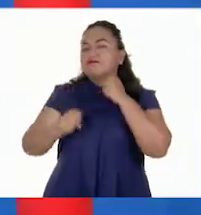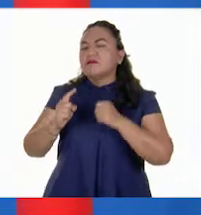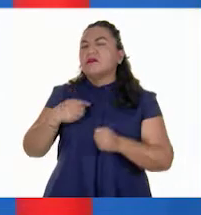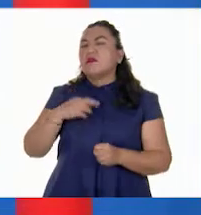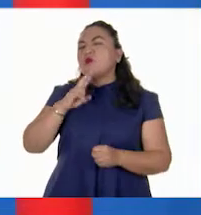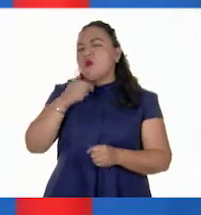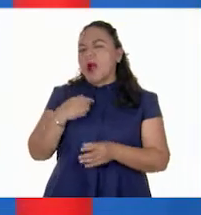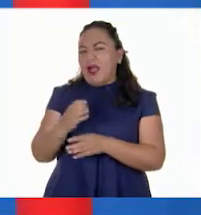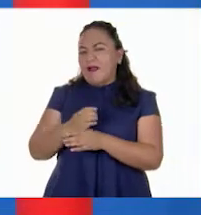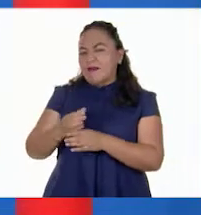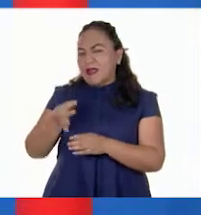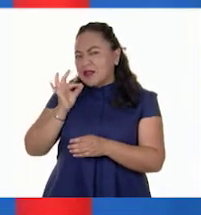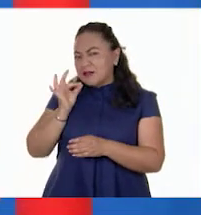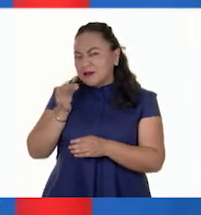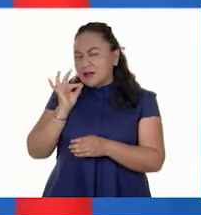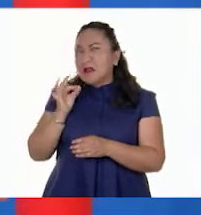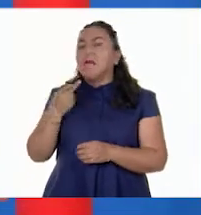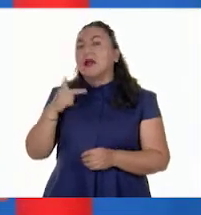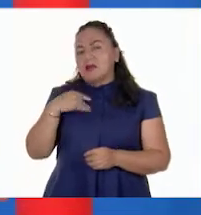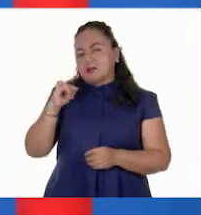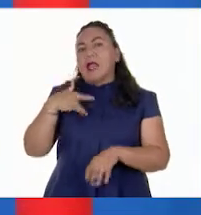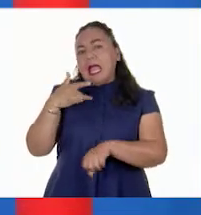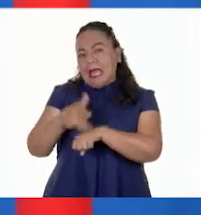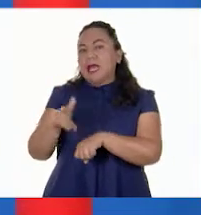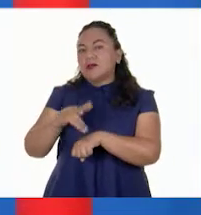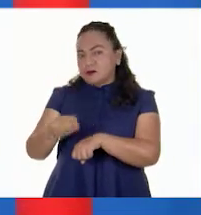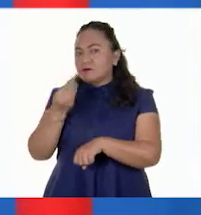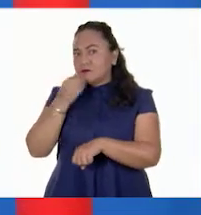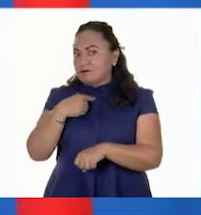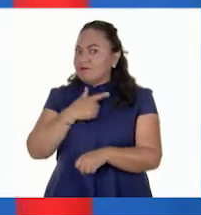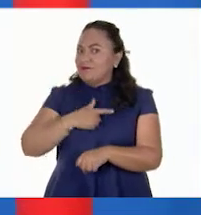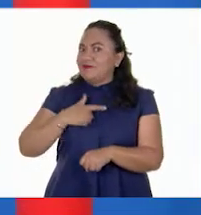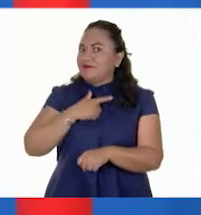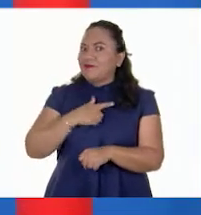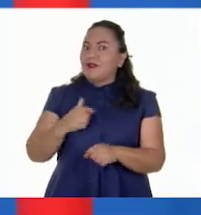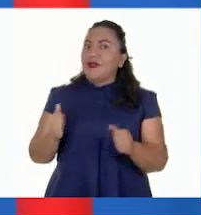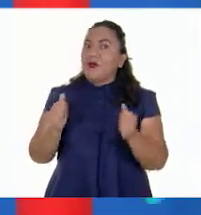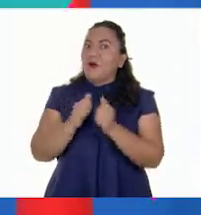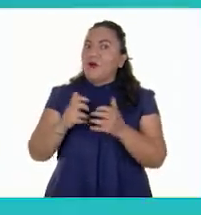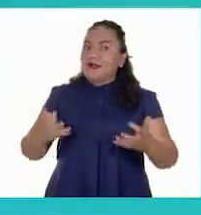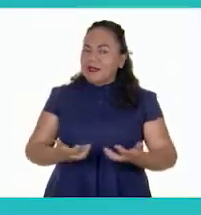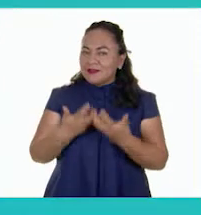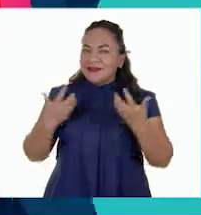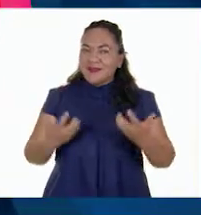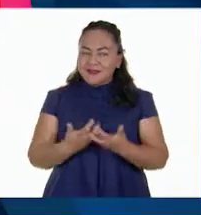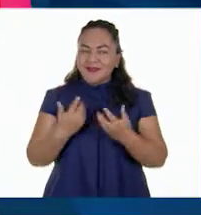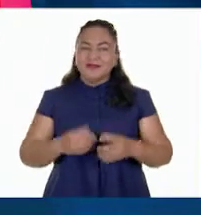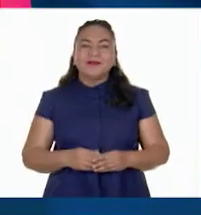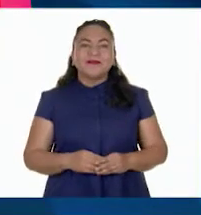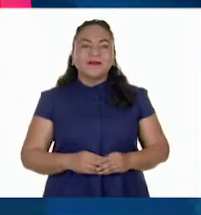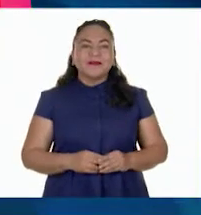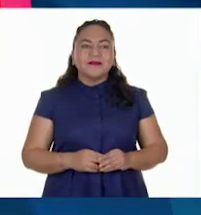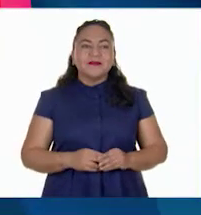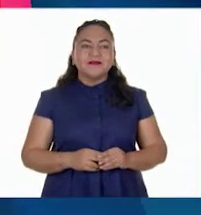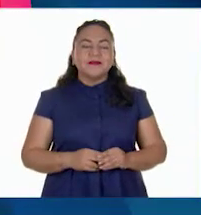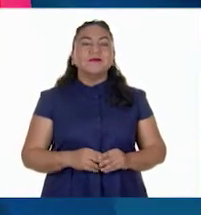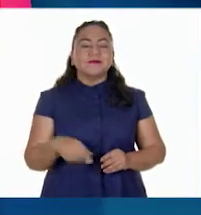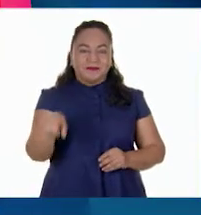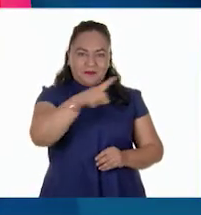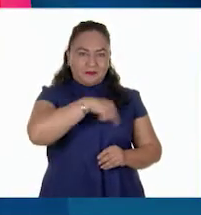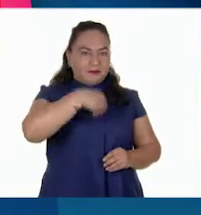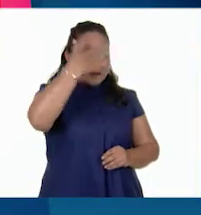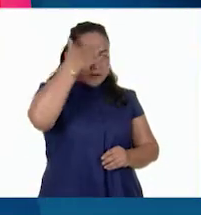el café, pero sí consumo quesos. Me gustan mucho con las ensaladas. Como sabemos,